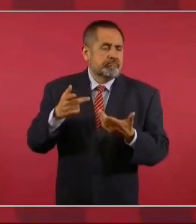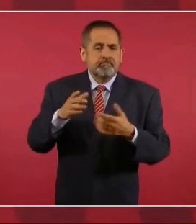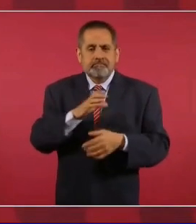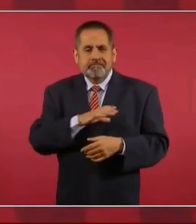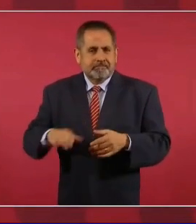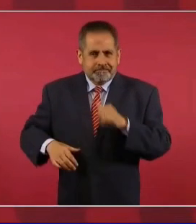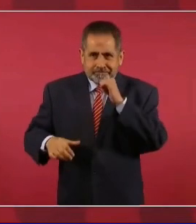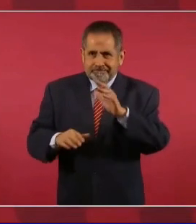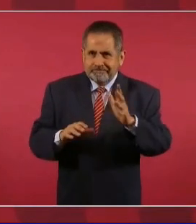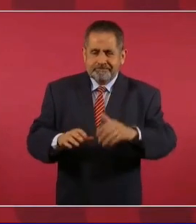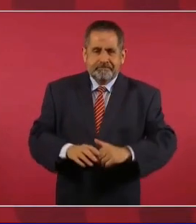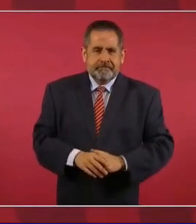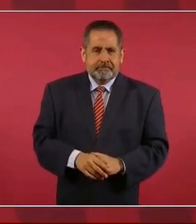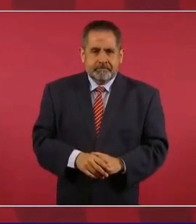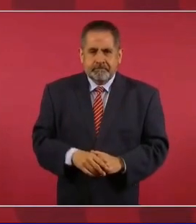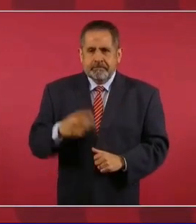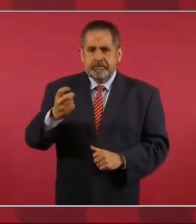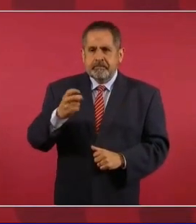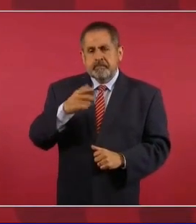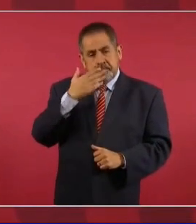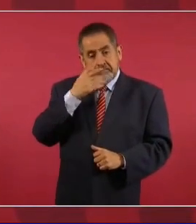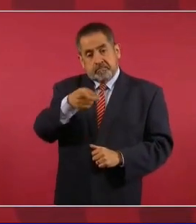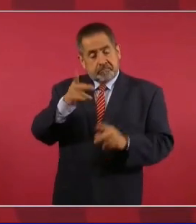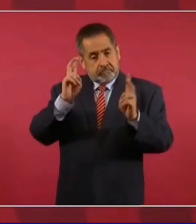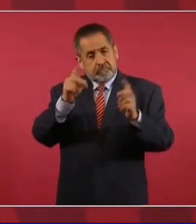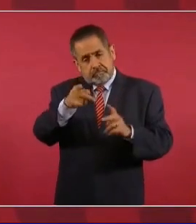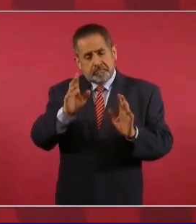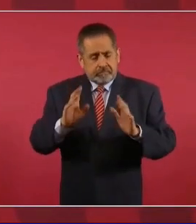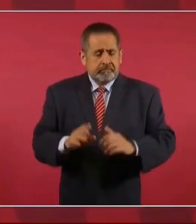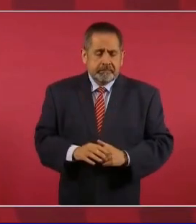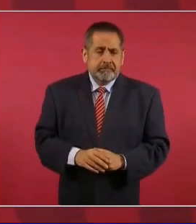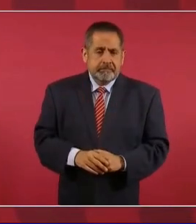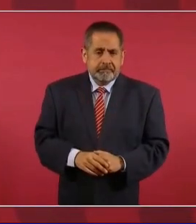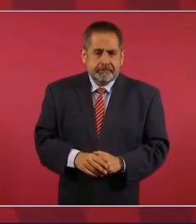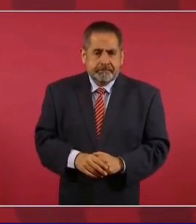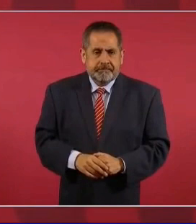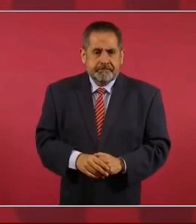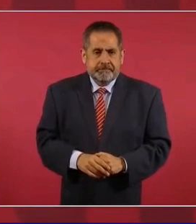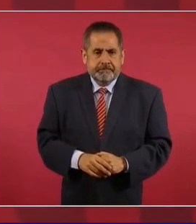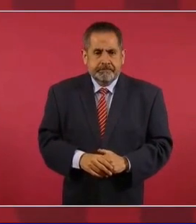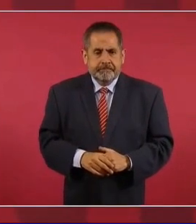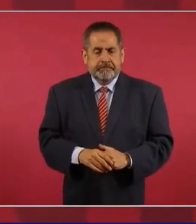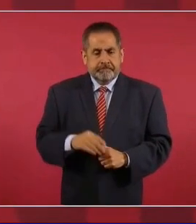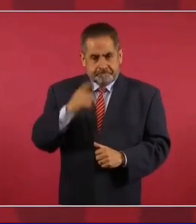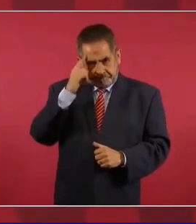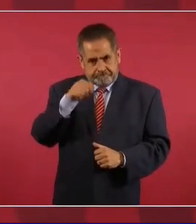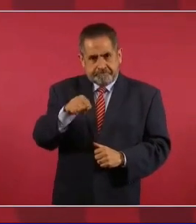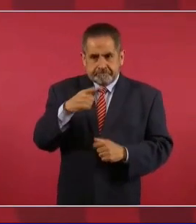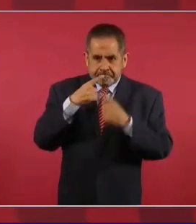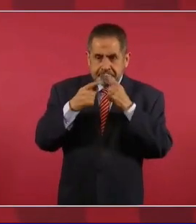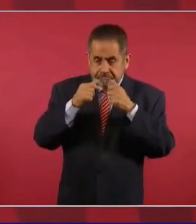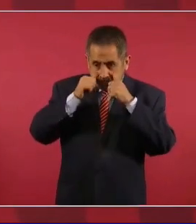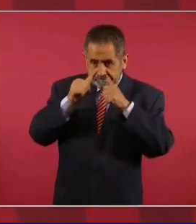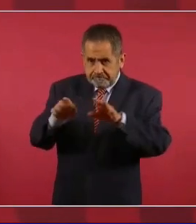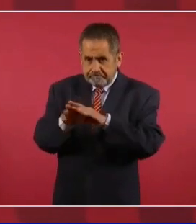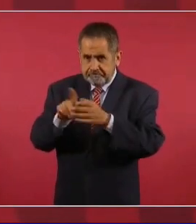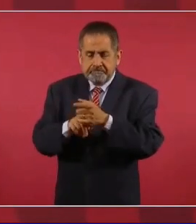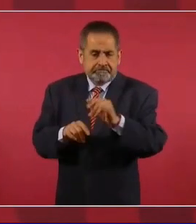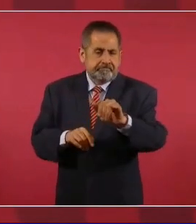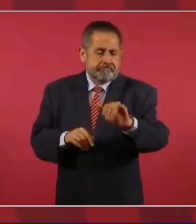Es un buen tema para atenderlo